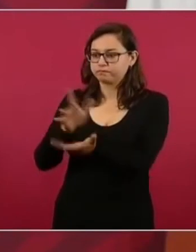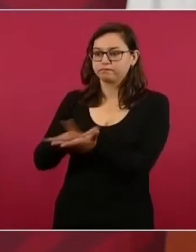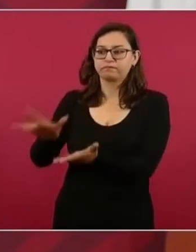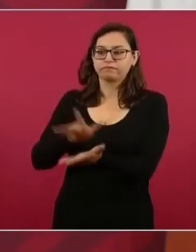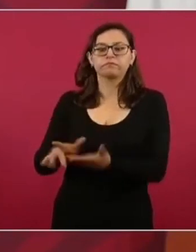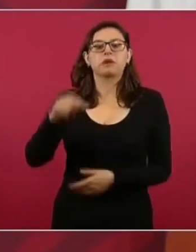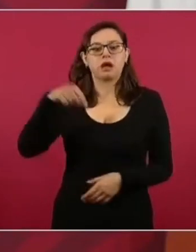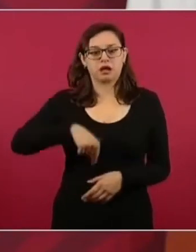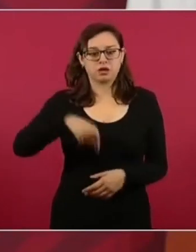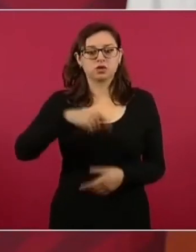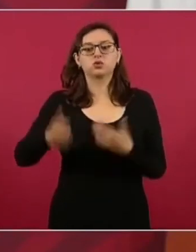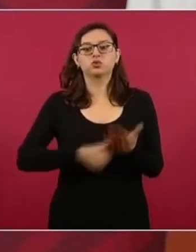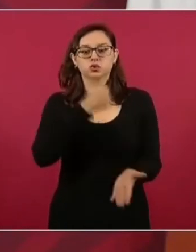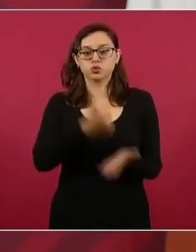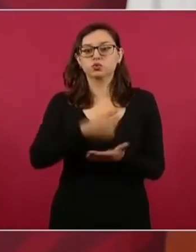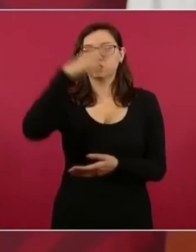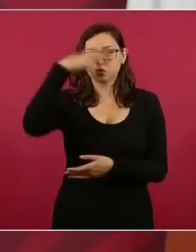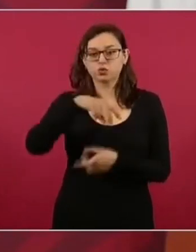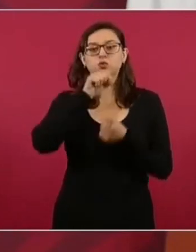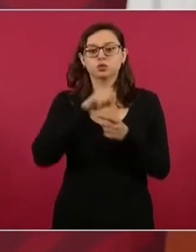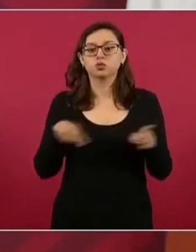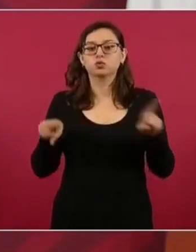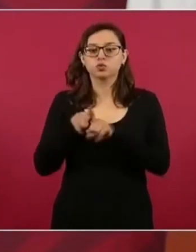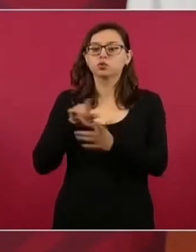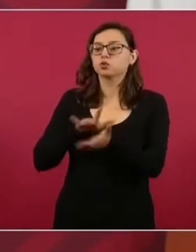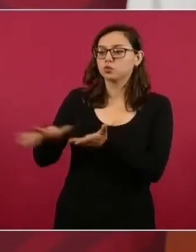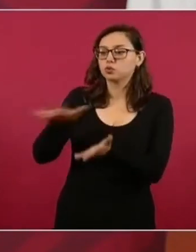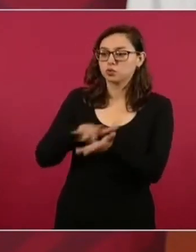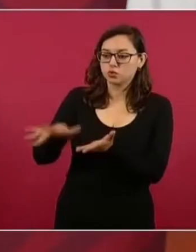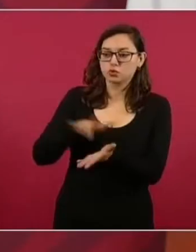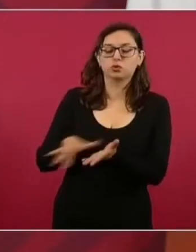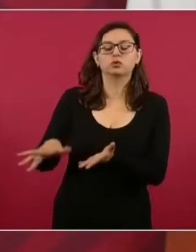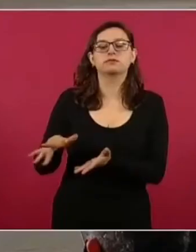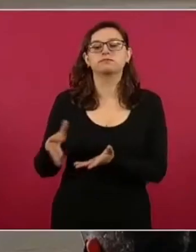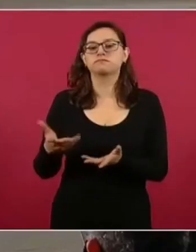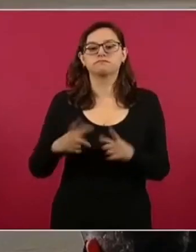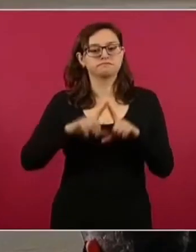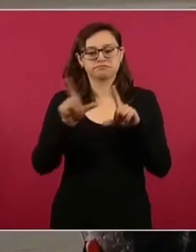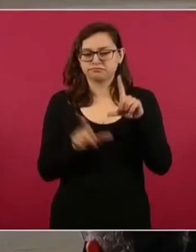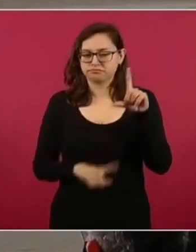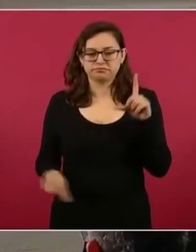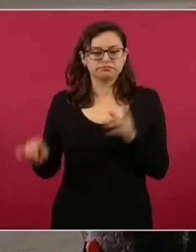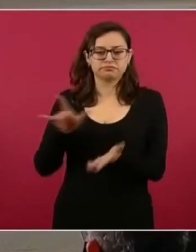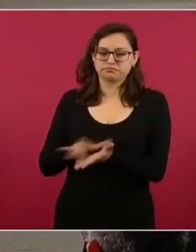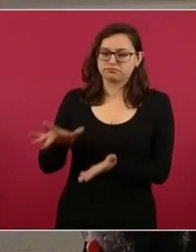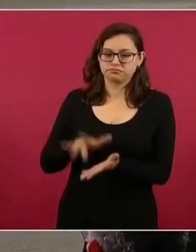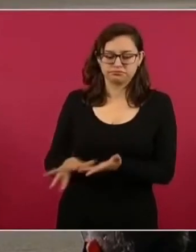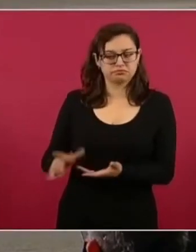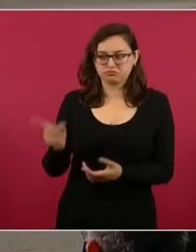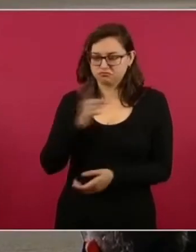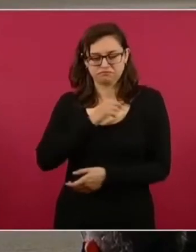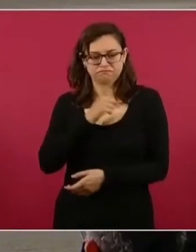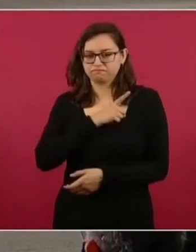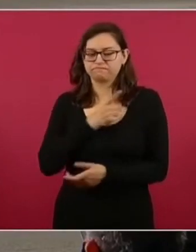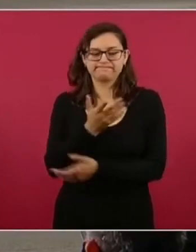en la Ciudad de México y en todo el país, no están solos.